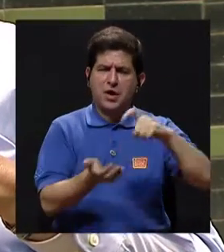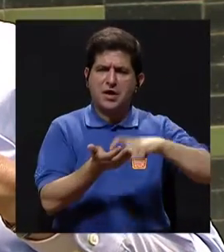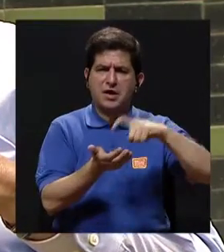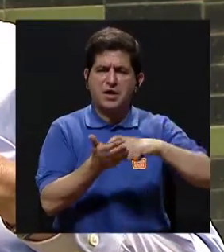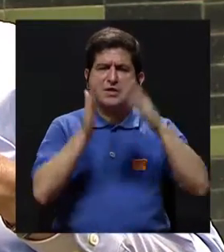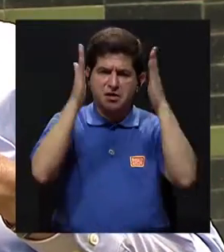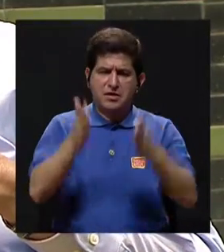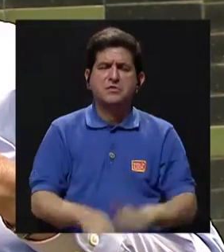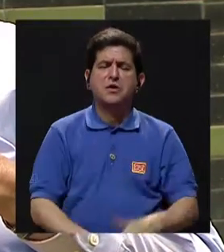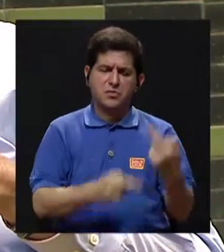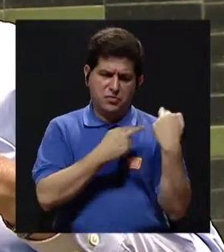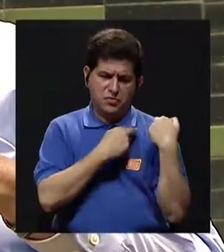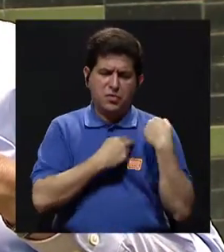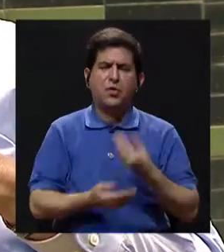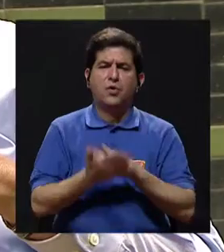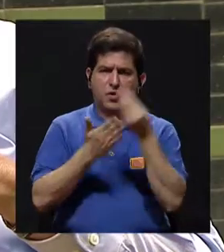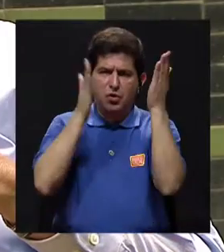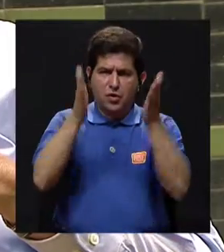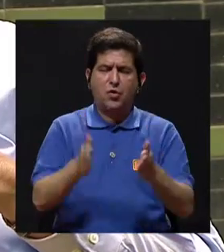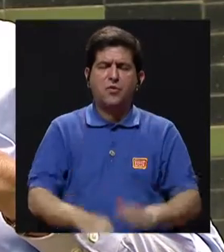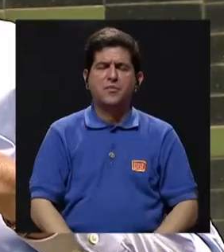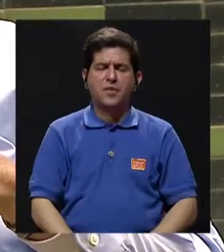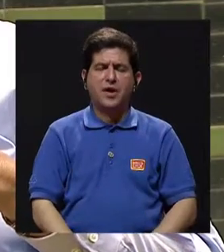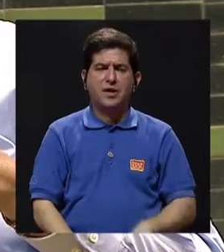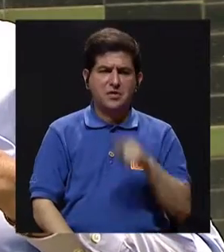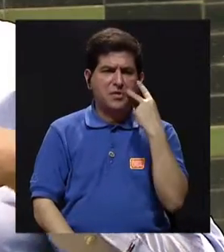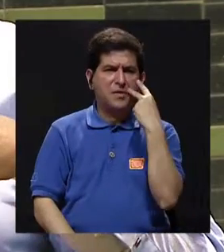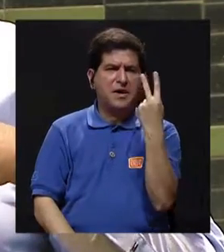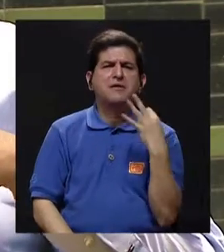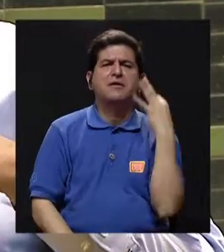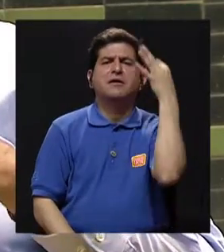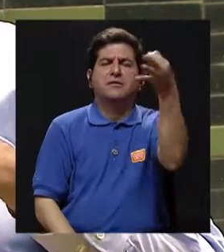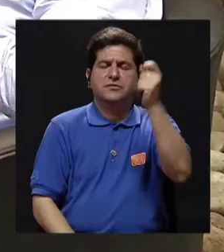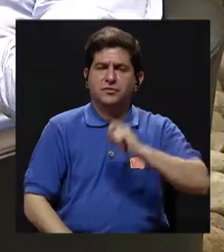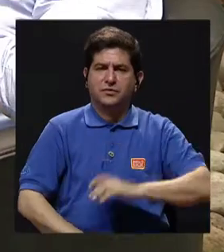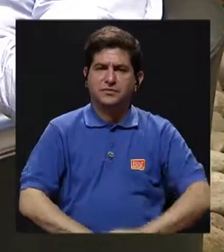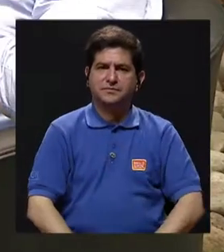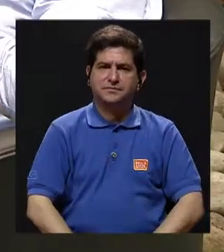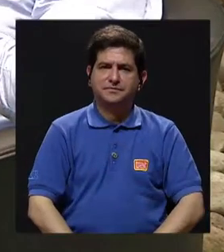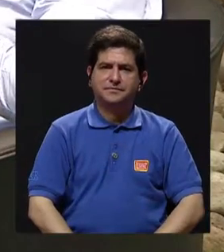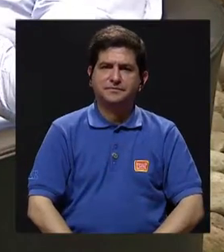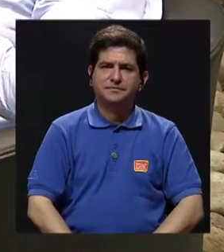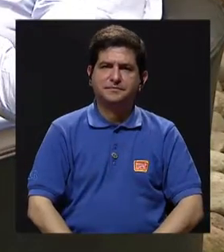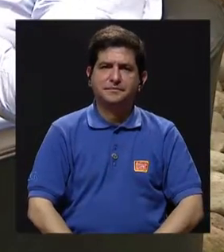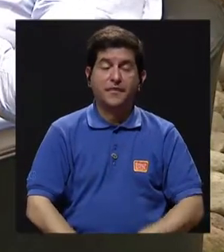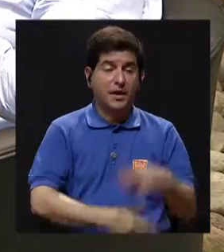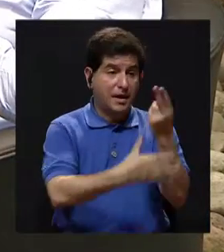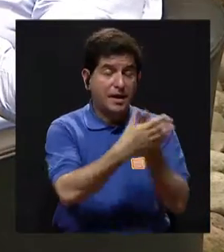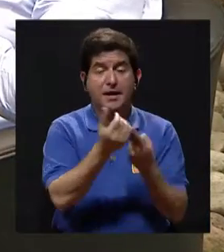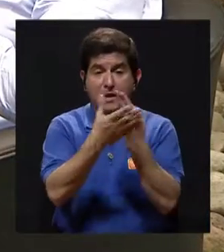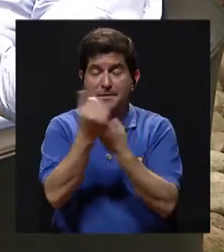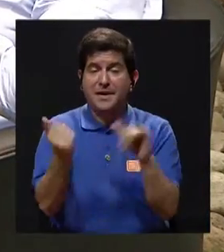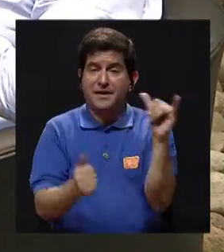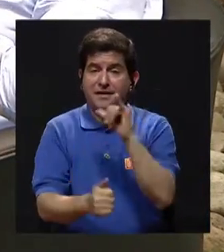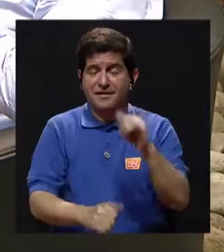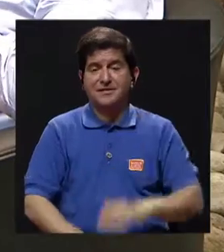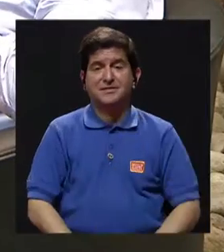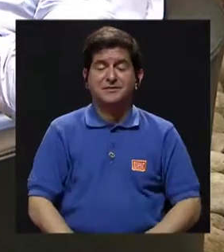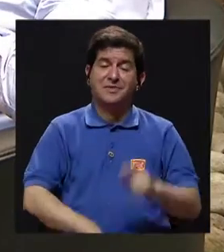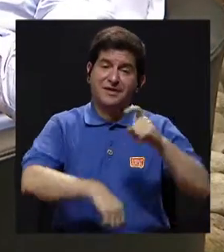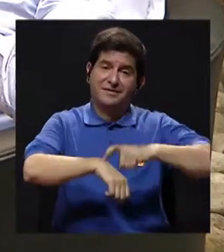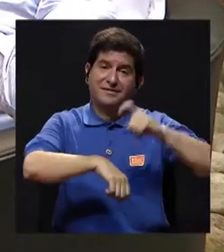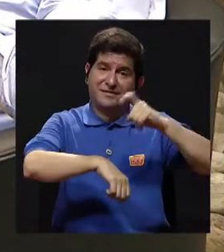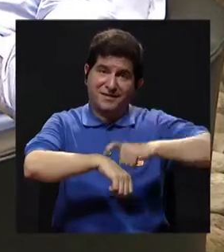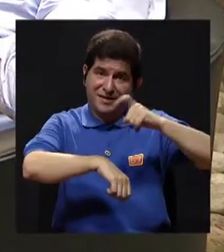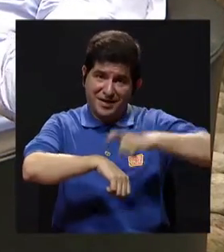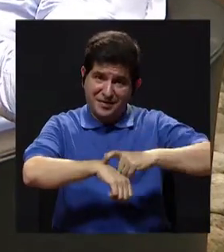ser un consumidor prudente y con visión de largo plazo. Claro, y cuando hablamos de estas parejas, porque también, don Javier, en la